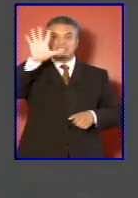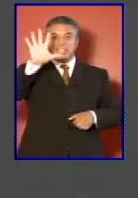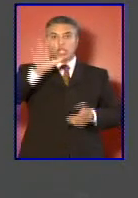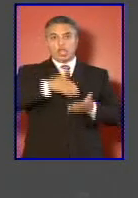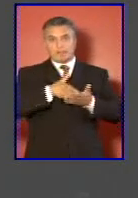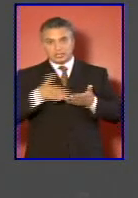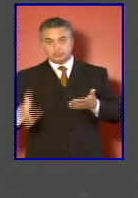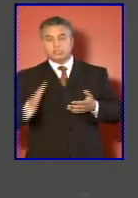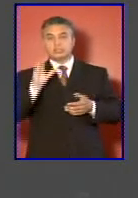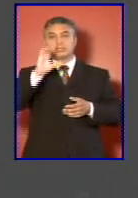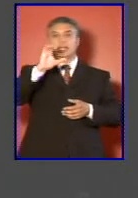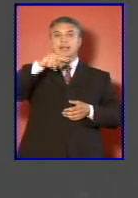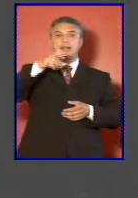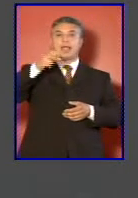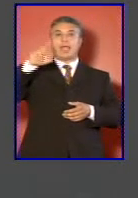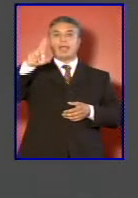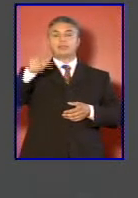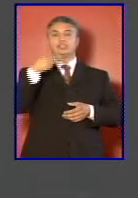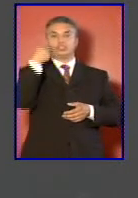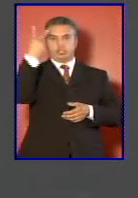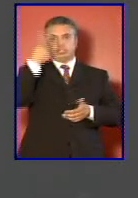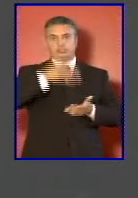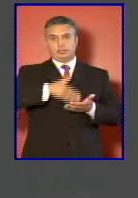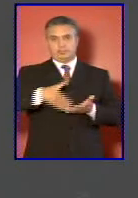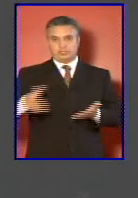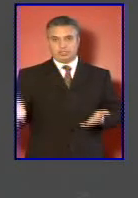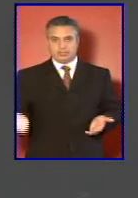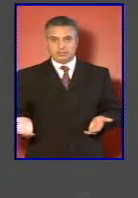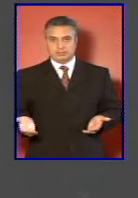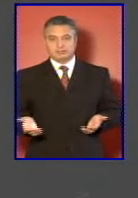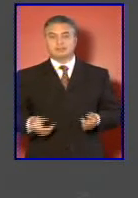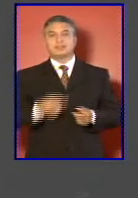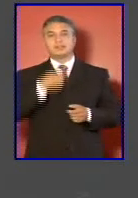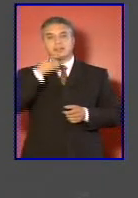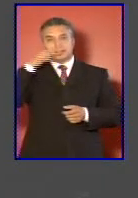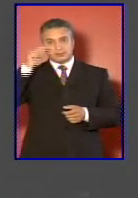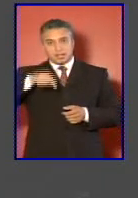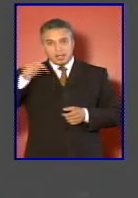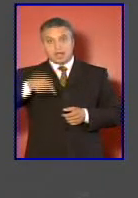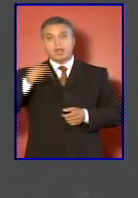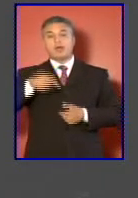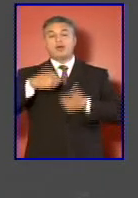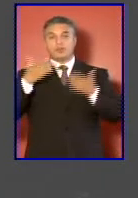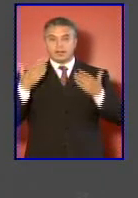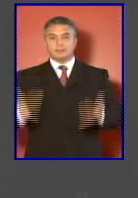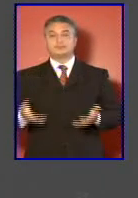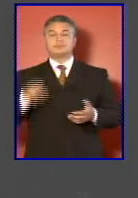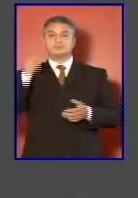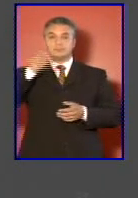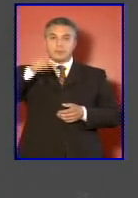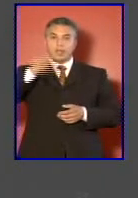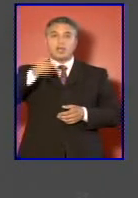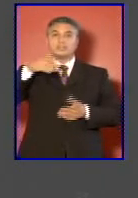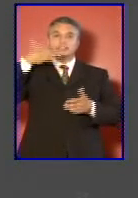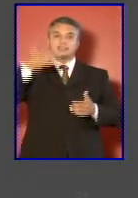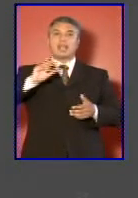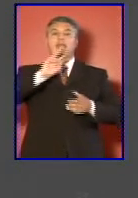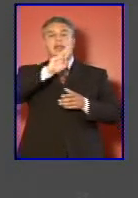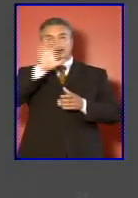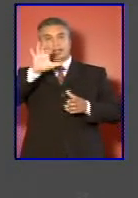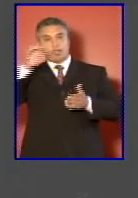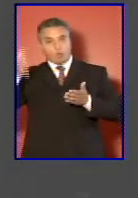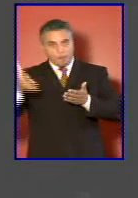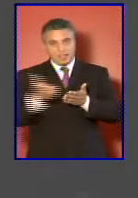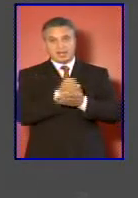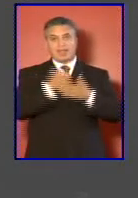por 2 a este momento se encuentra recuperada ya la infraestructura